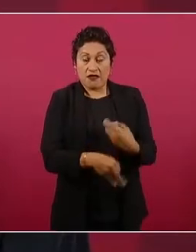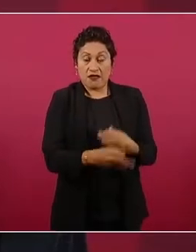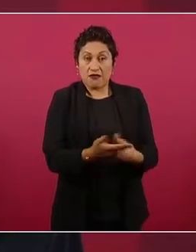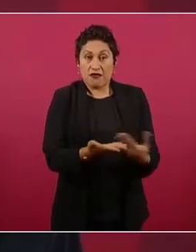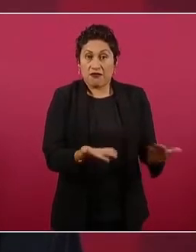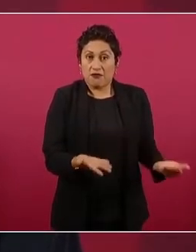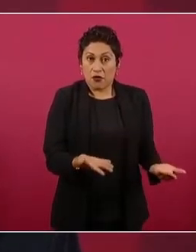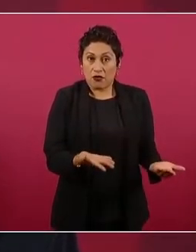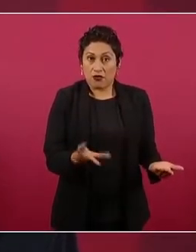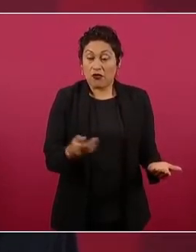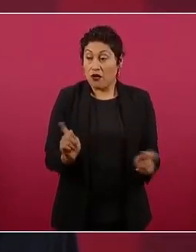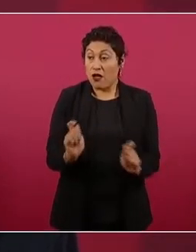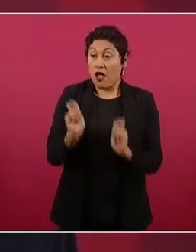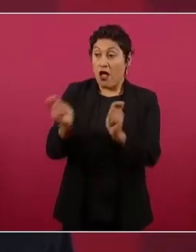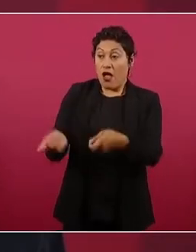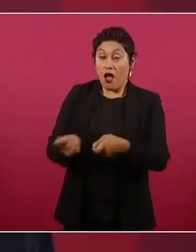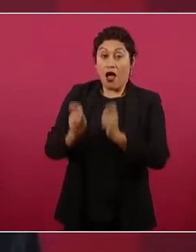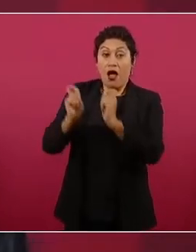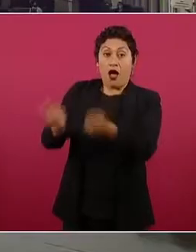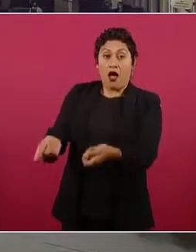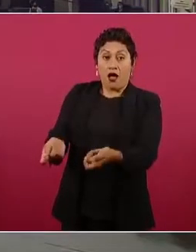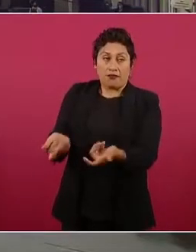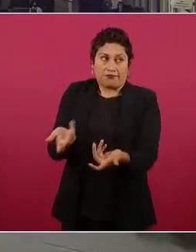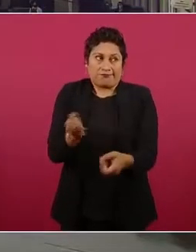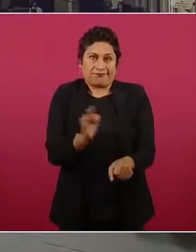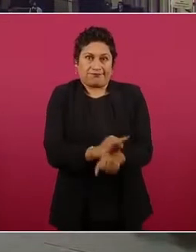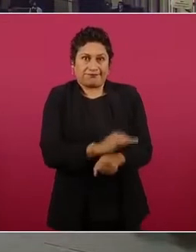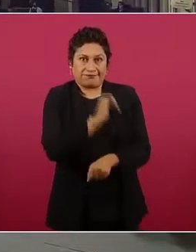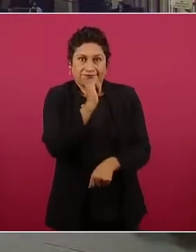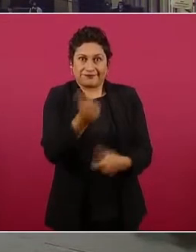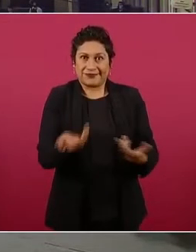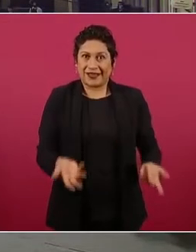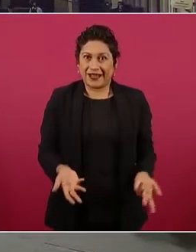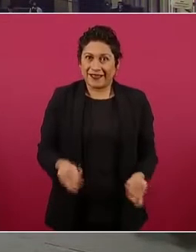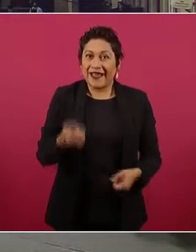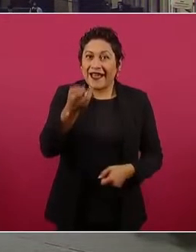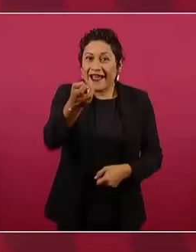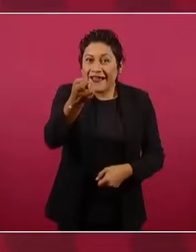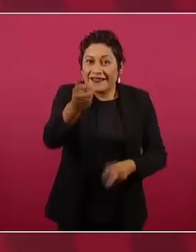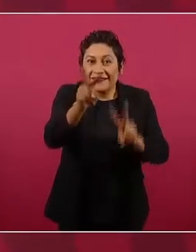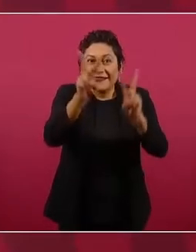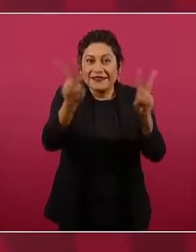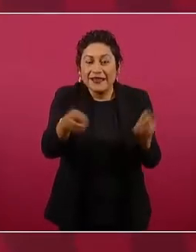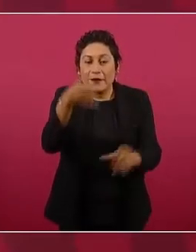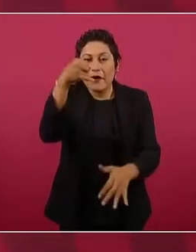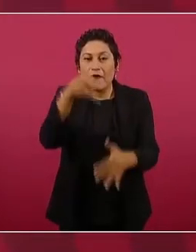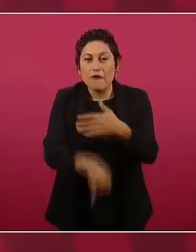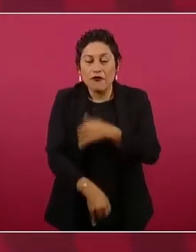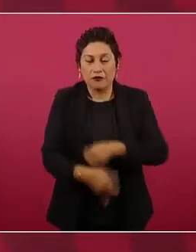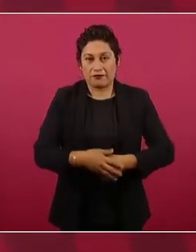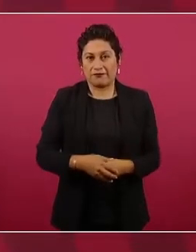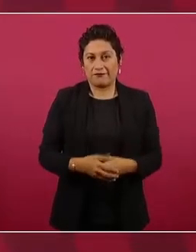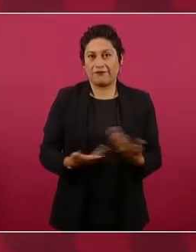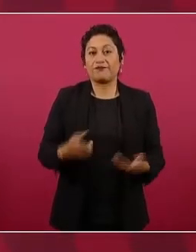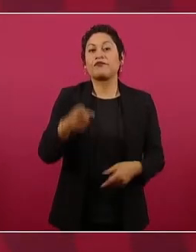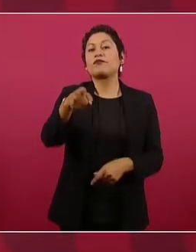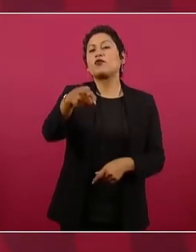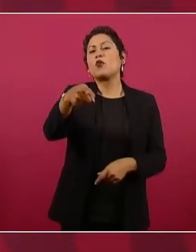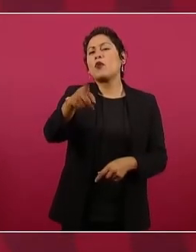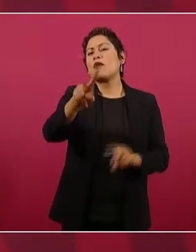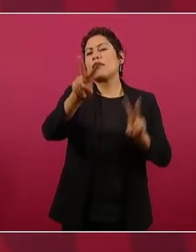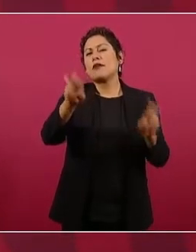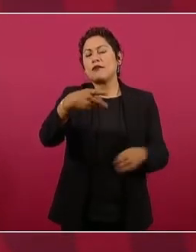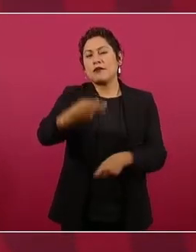Ese es el fondo. Y en esto que estás preguntando sobre la seguridad,